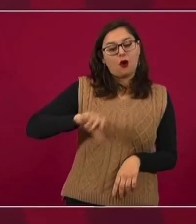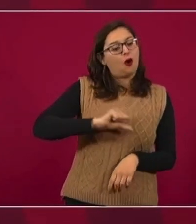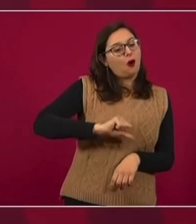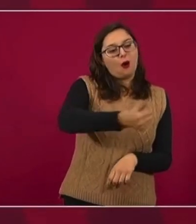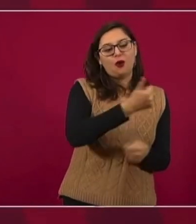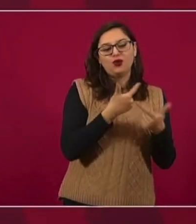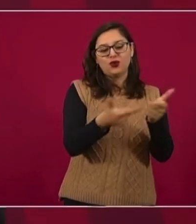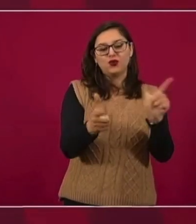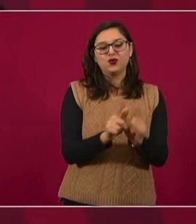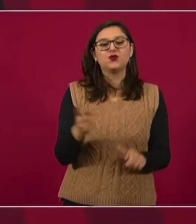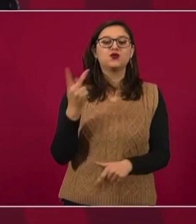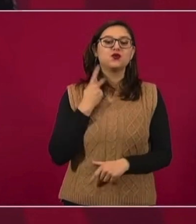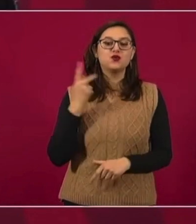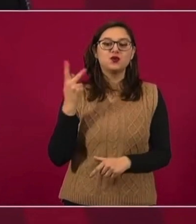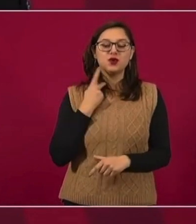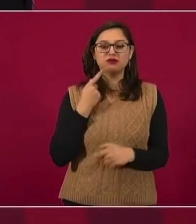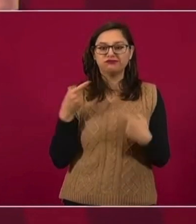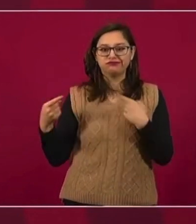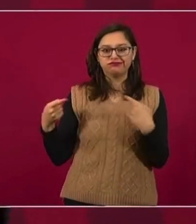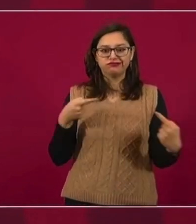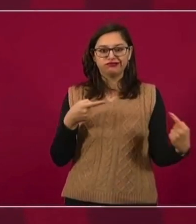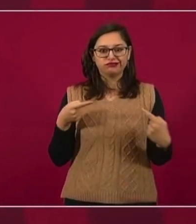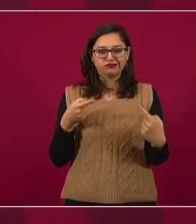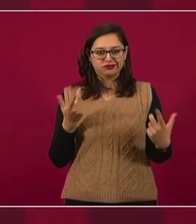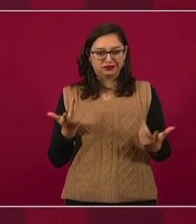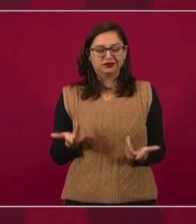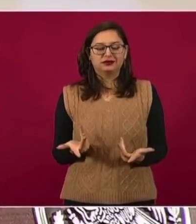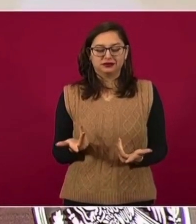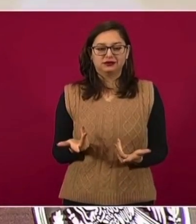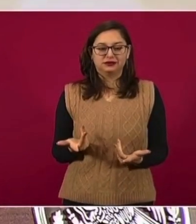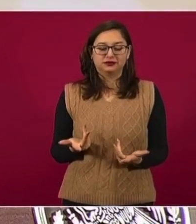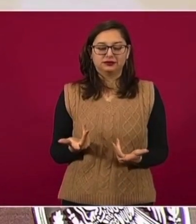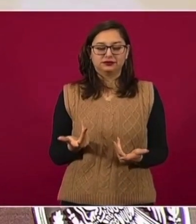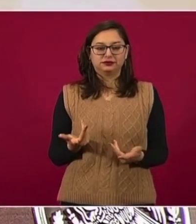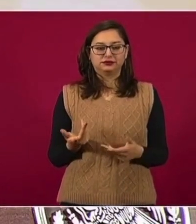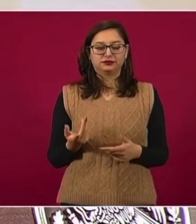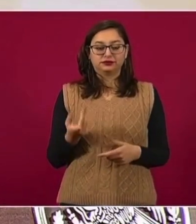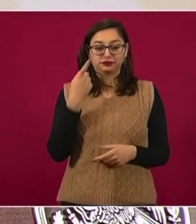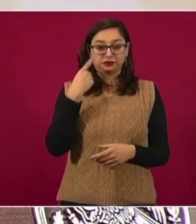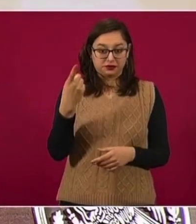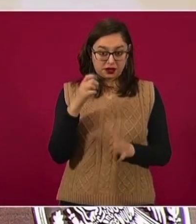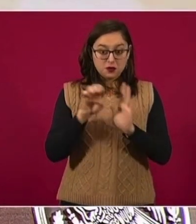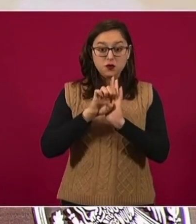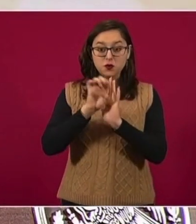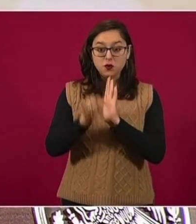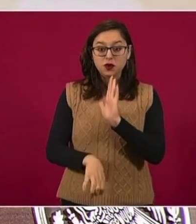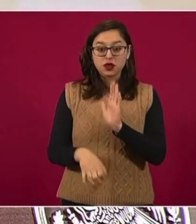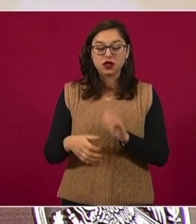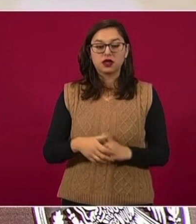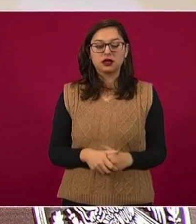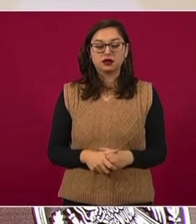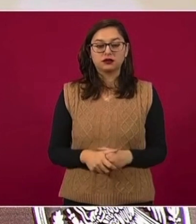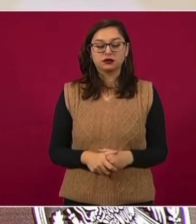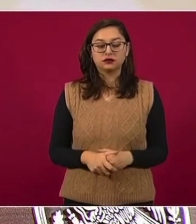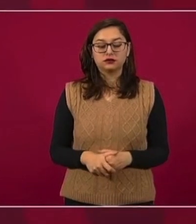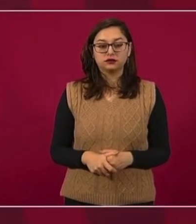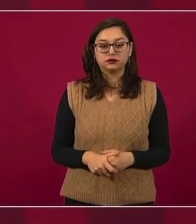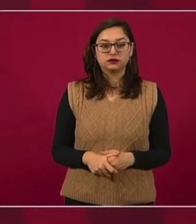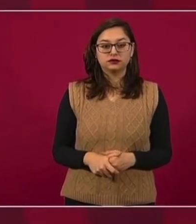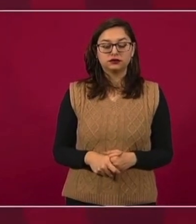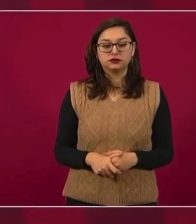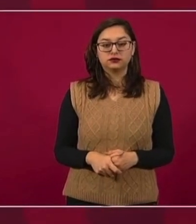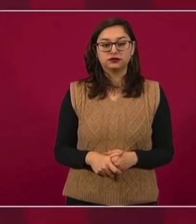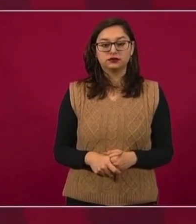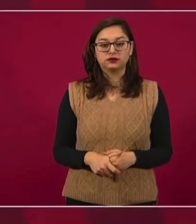Por poner un ejemplo, no dudo que en